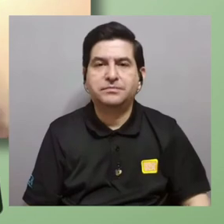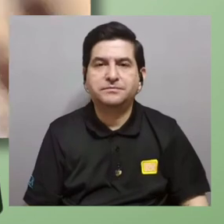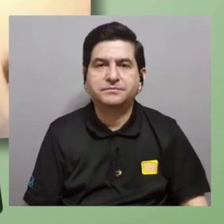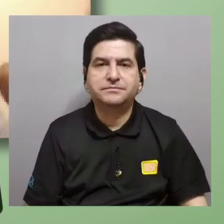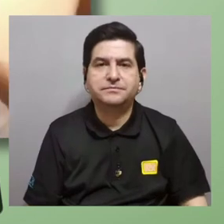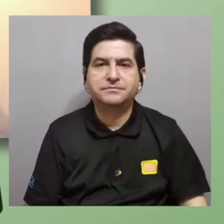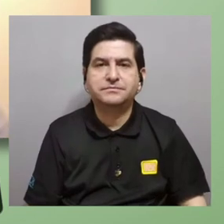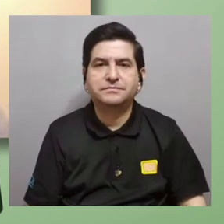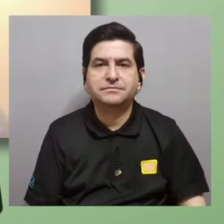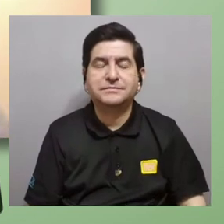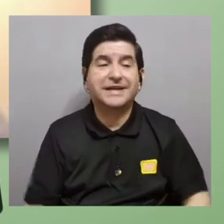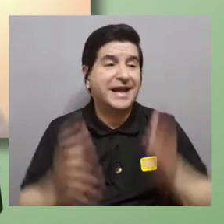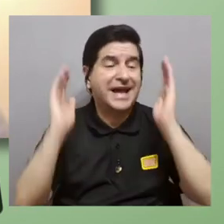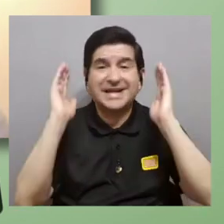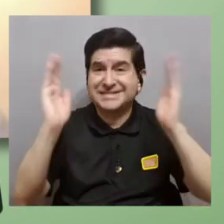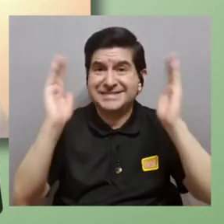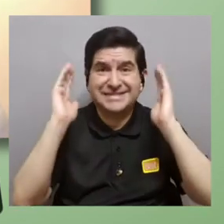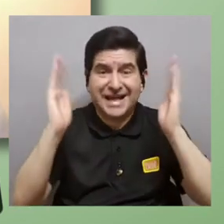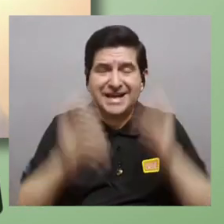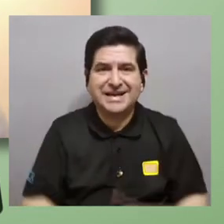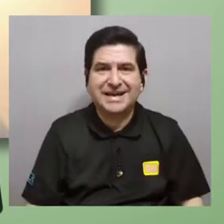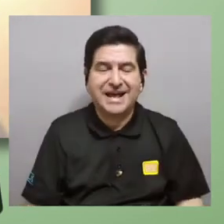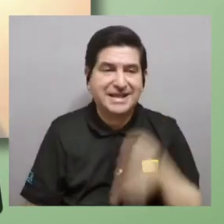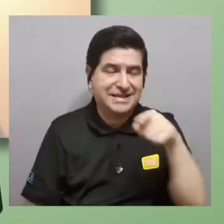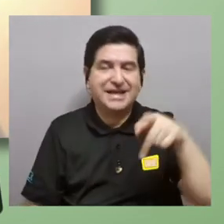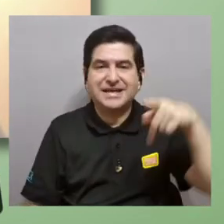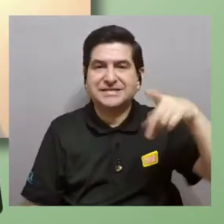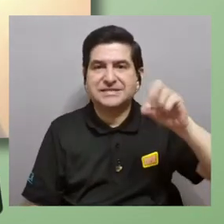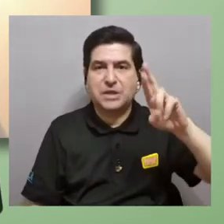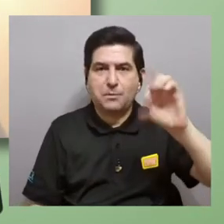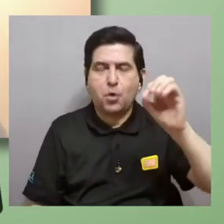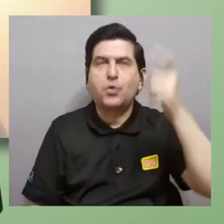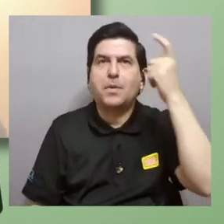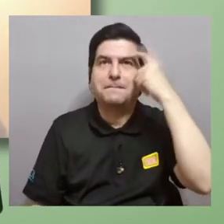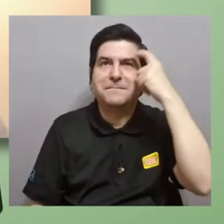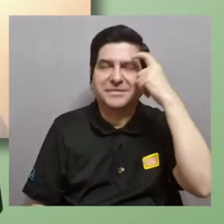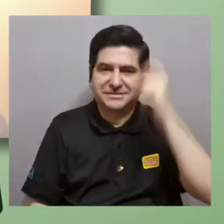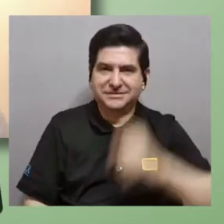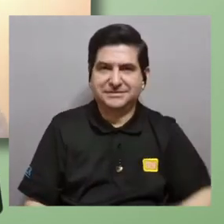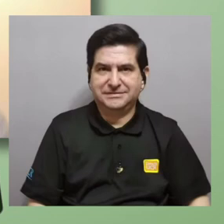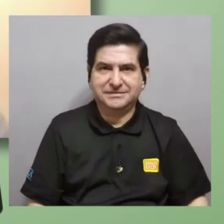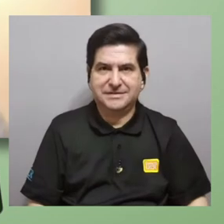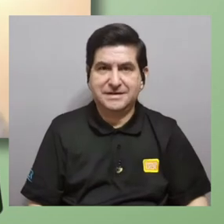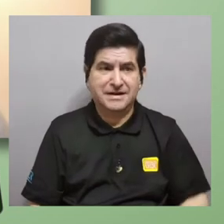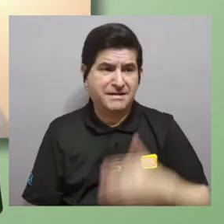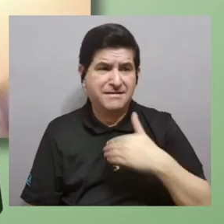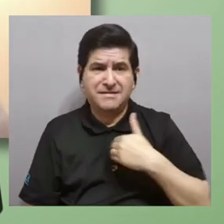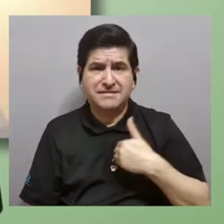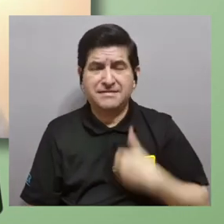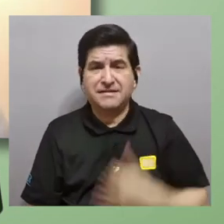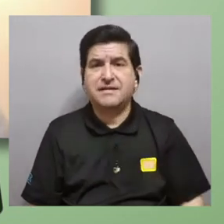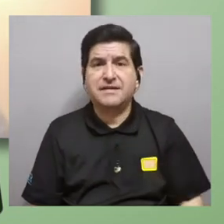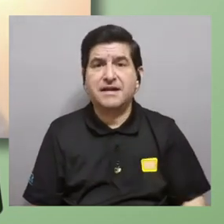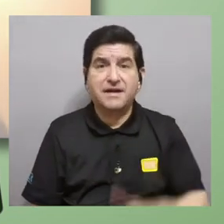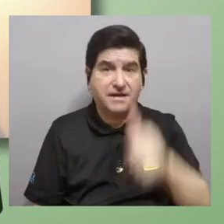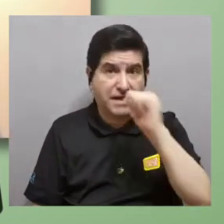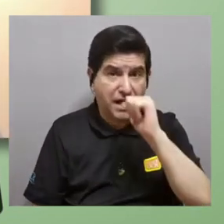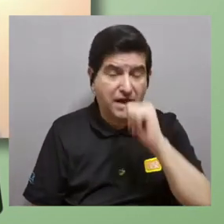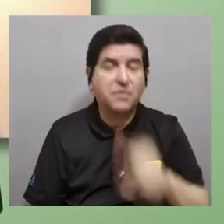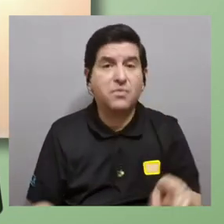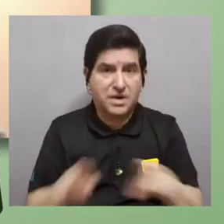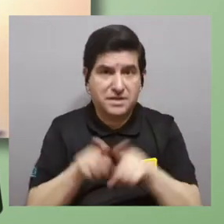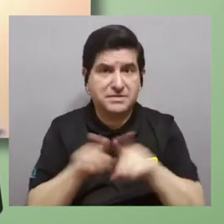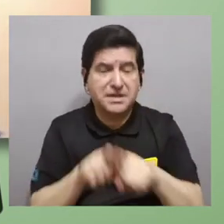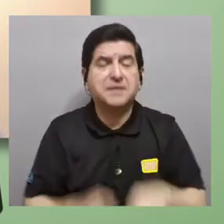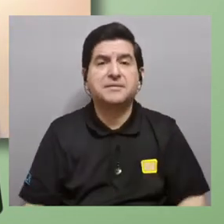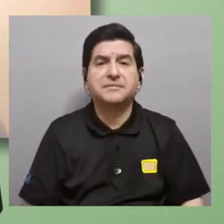es tan grande el tamaño de poro pongámoslo en perspectiva que aunque tenga agua incluyendo esa cantidad de agua